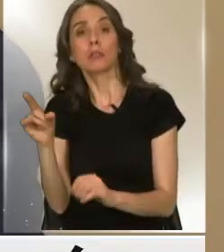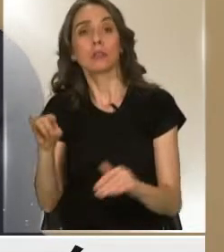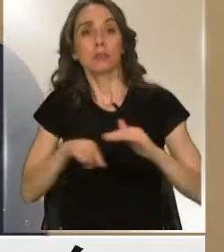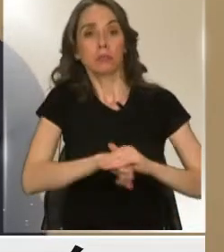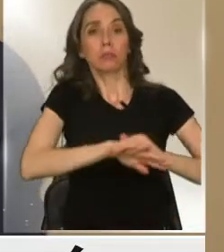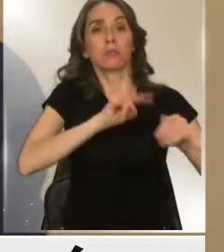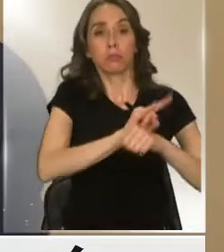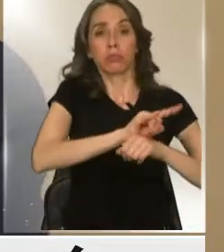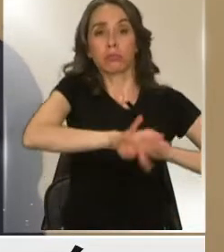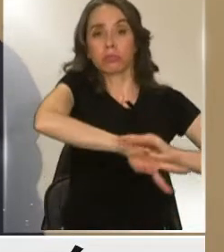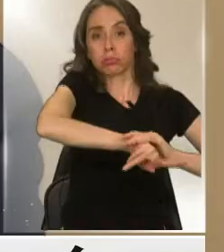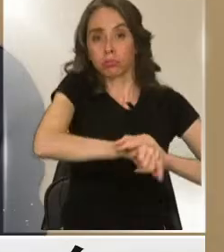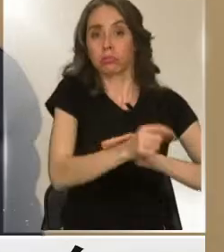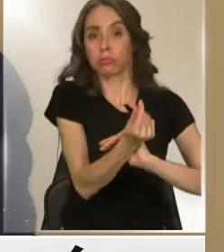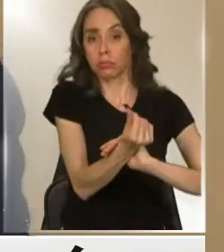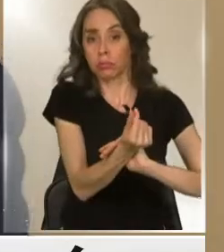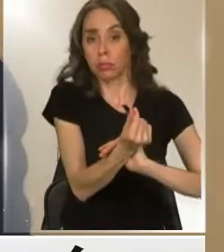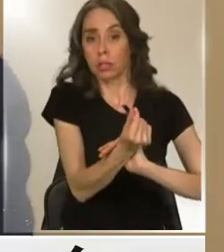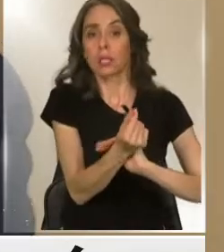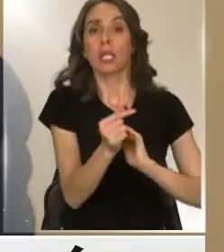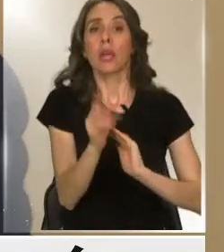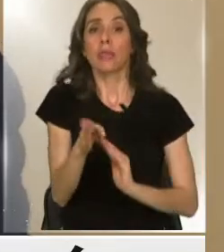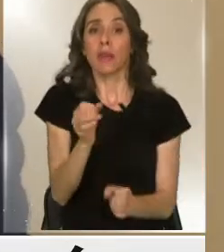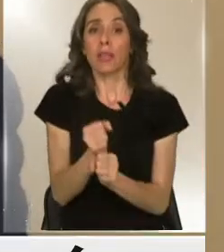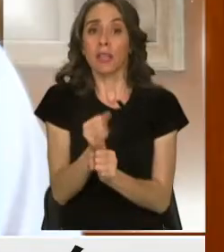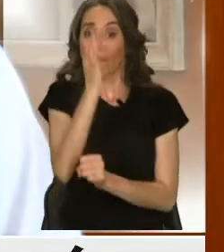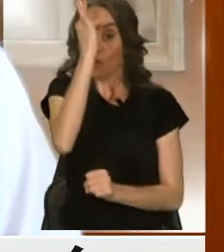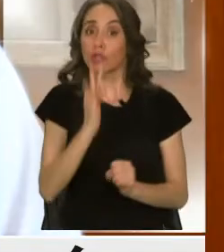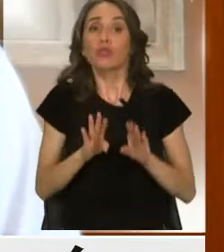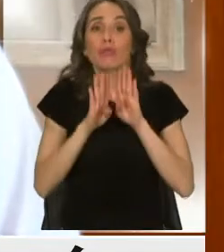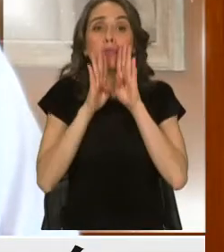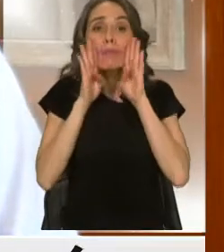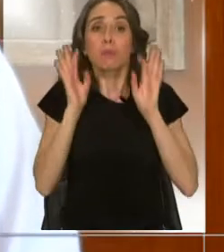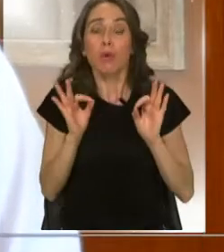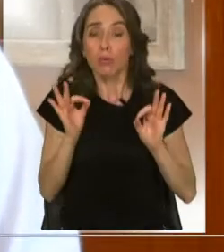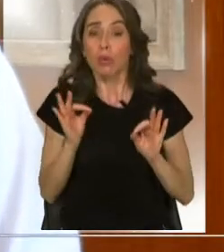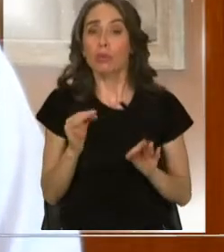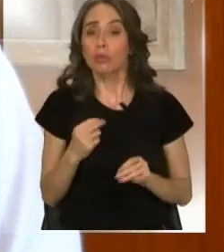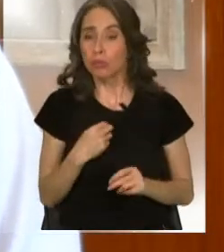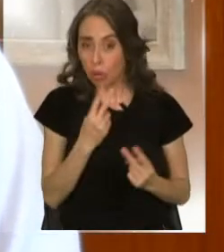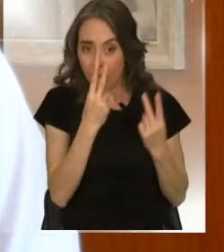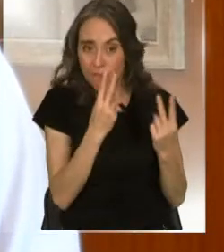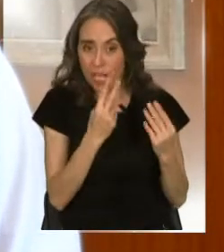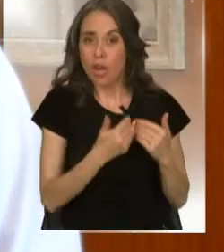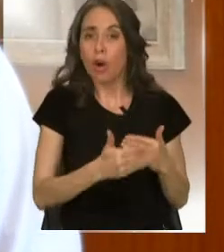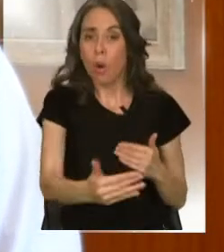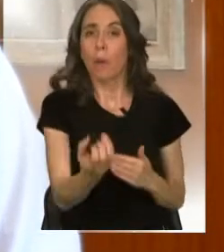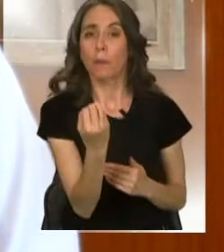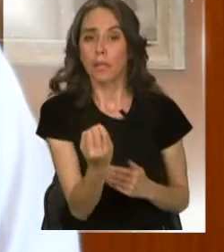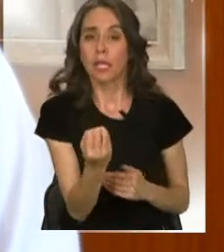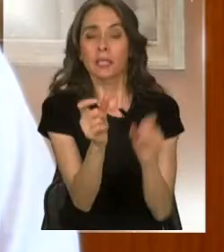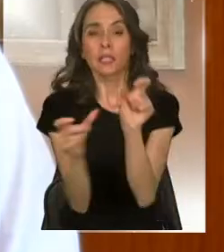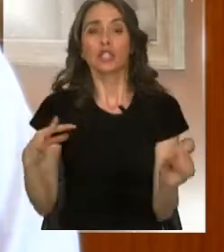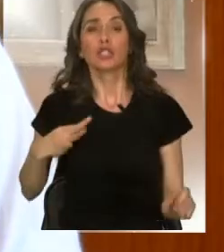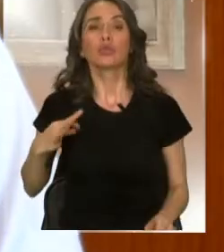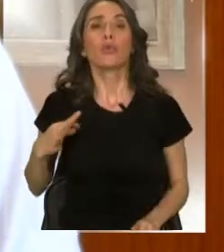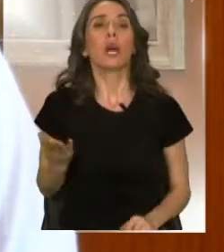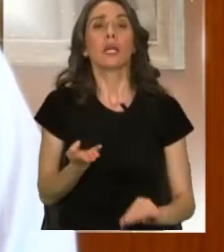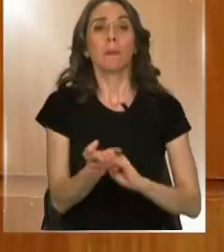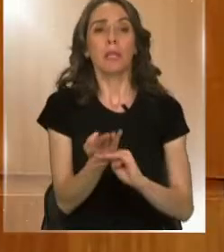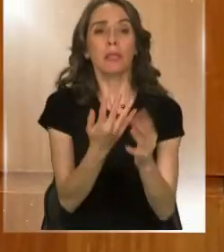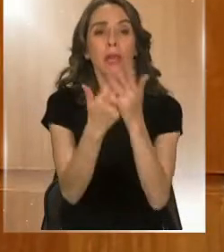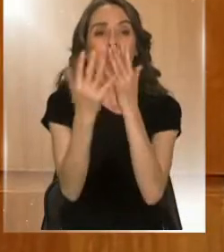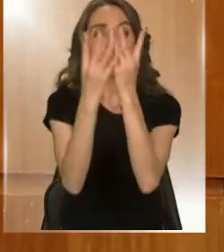esta conducta que debe ser regida por el principio de prohibida, sin ninguna duda. Y yo miro con buenos ojos porque al fin y al cabo ¿qué es lo que pide la ciudadanía? Es